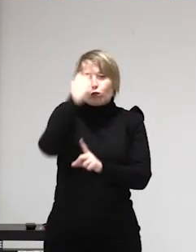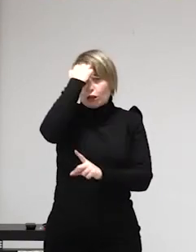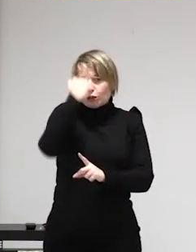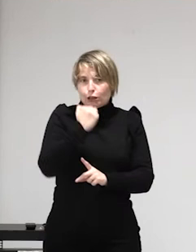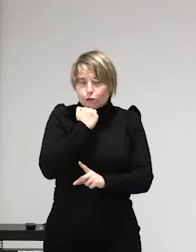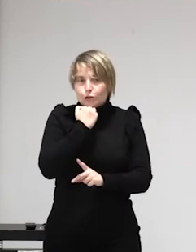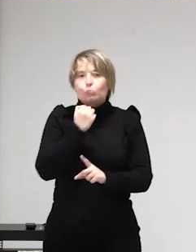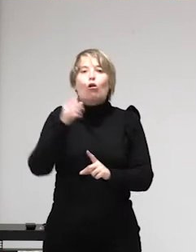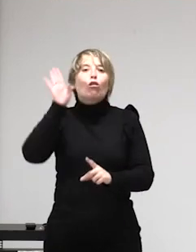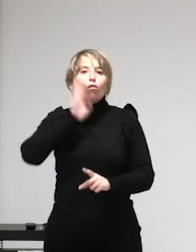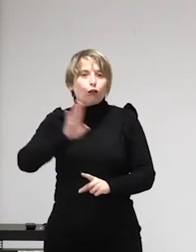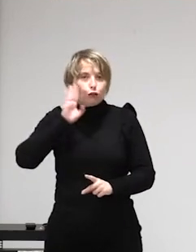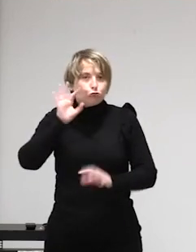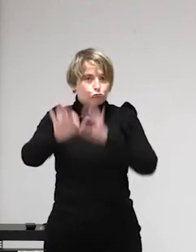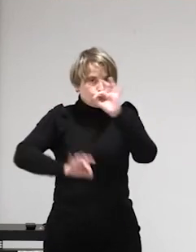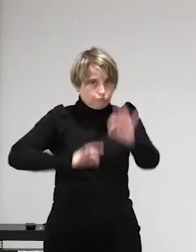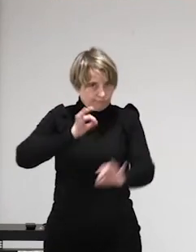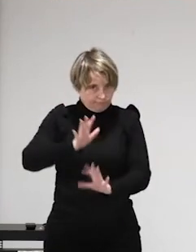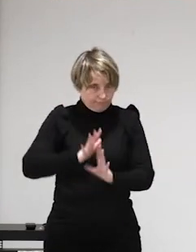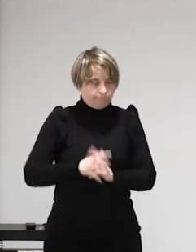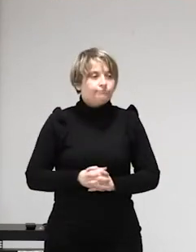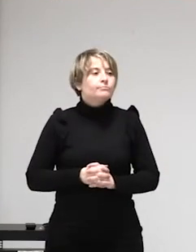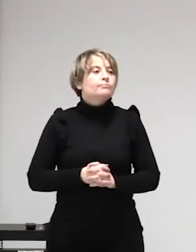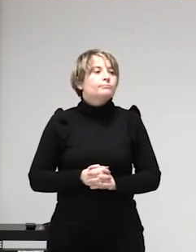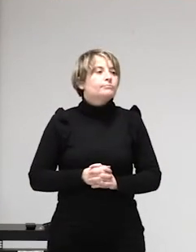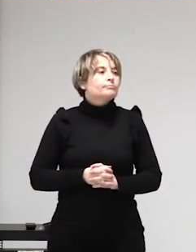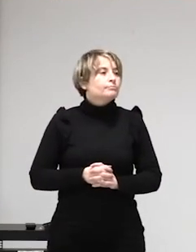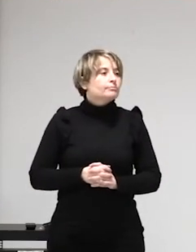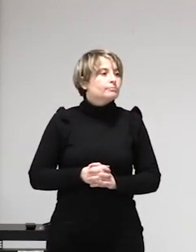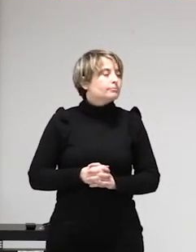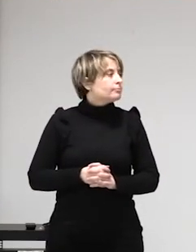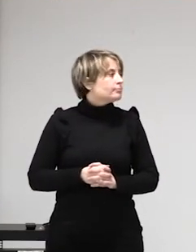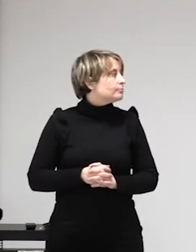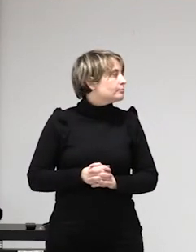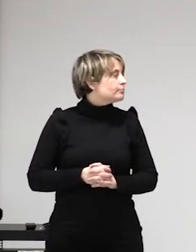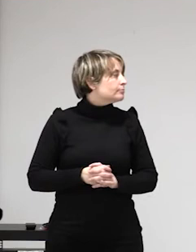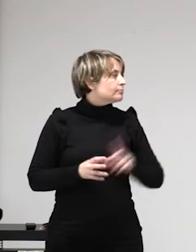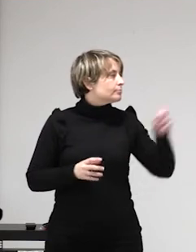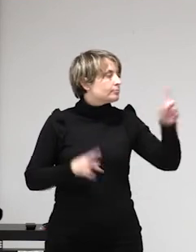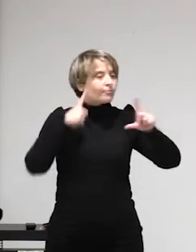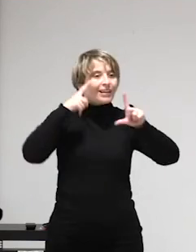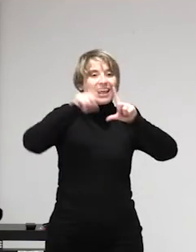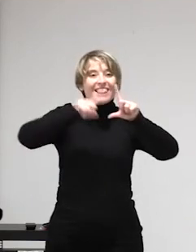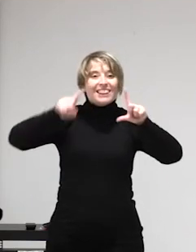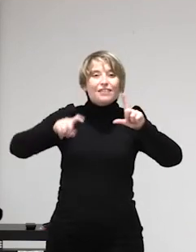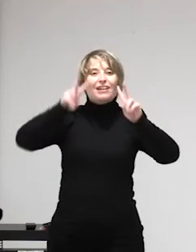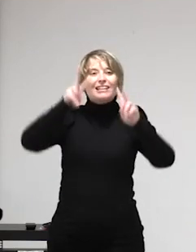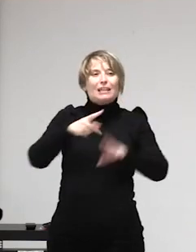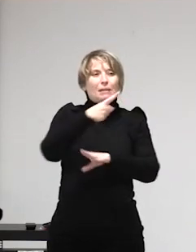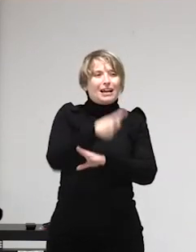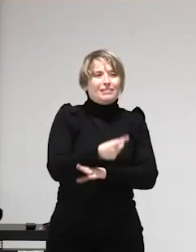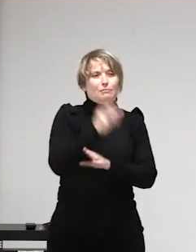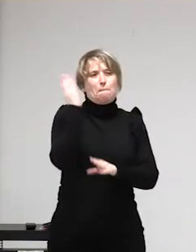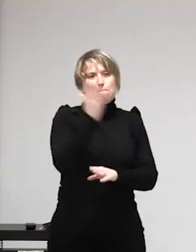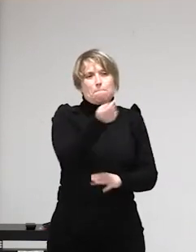aquí abajo del todo he puesto en un cuadro o sea vais a ver ahora este es el cuadro que ha ampliado vale a posteriori